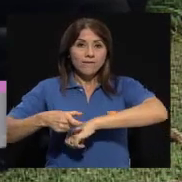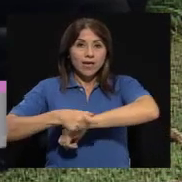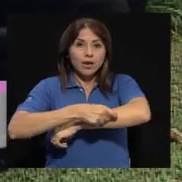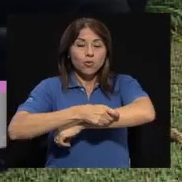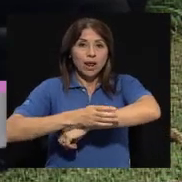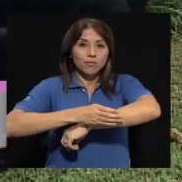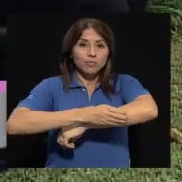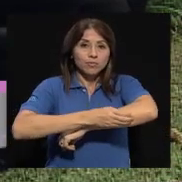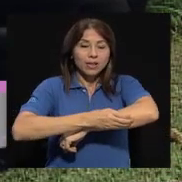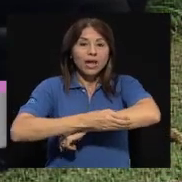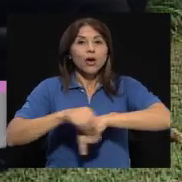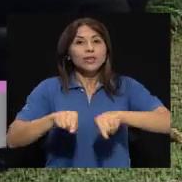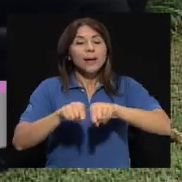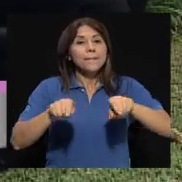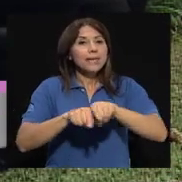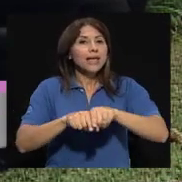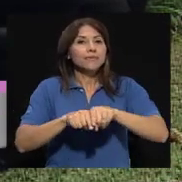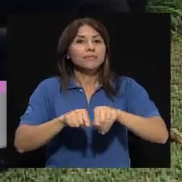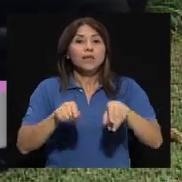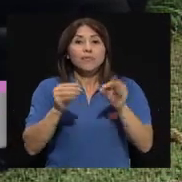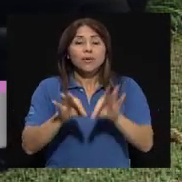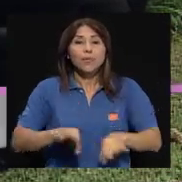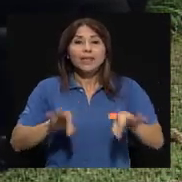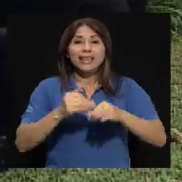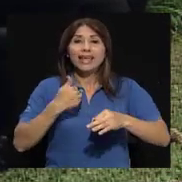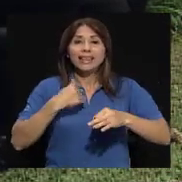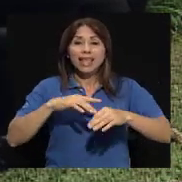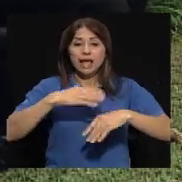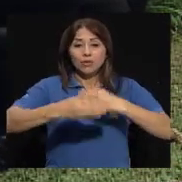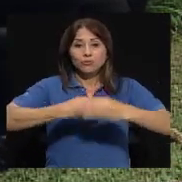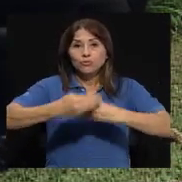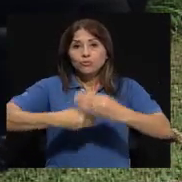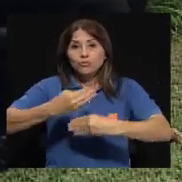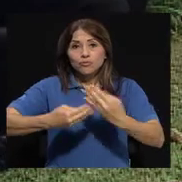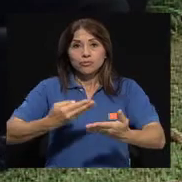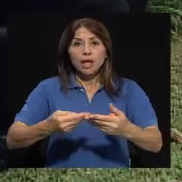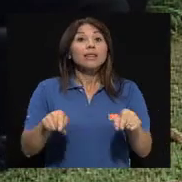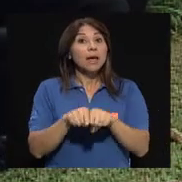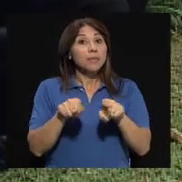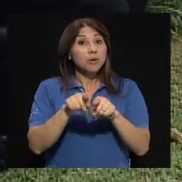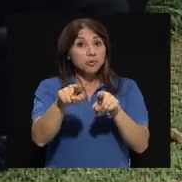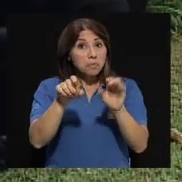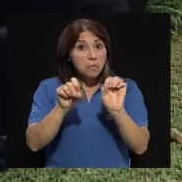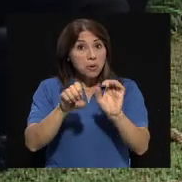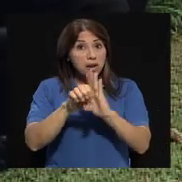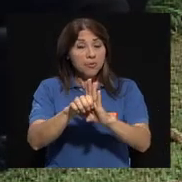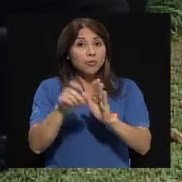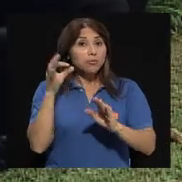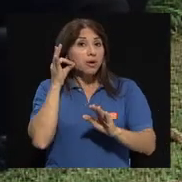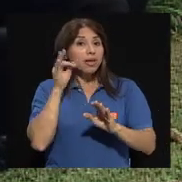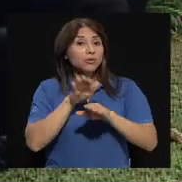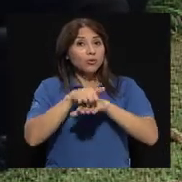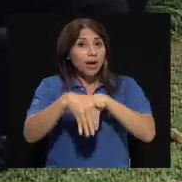importantes, se pueden usar para hacer vendajes en corbata, en general hasta toallas sanitarias, son muy absorbentes, ¿verdad?